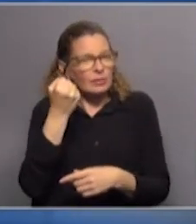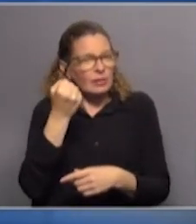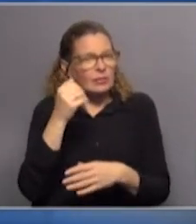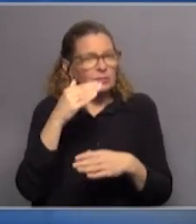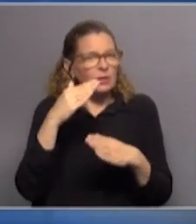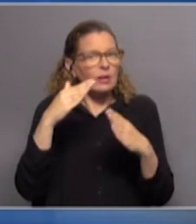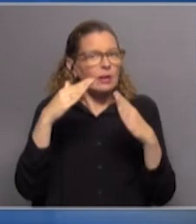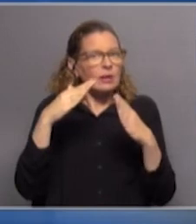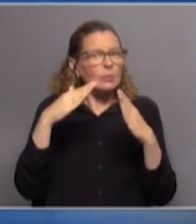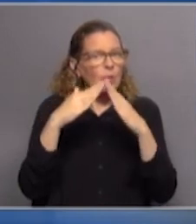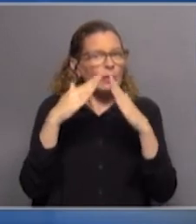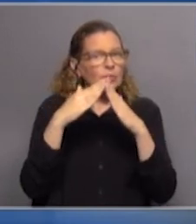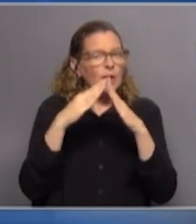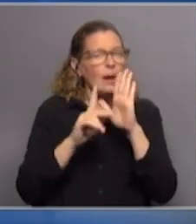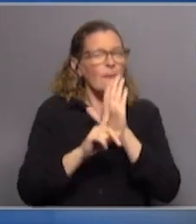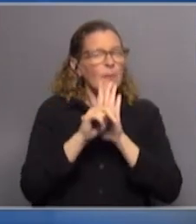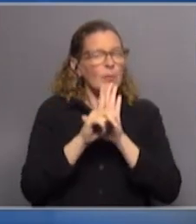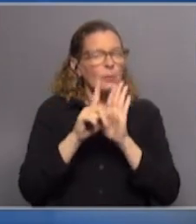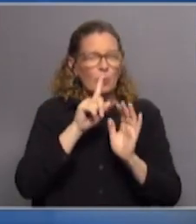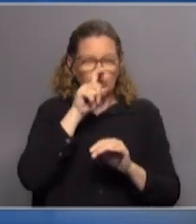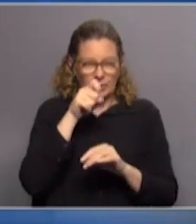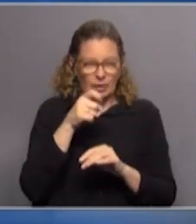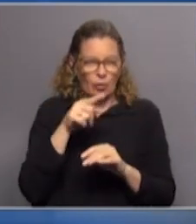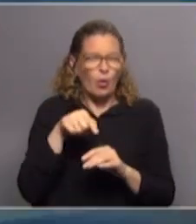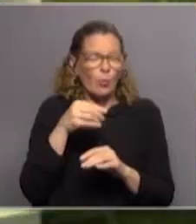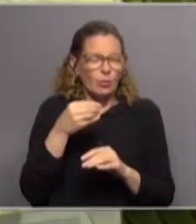infraestructura en la zona noroeste de Montevideo?